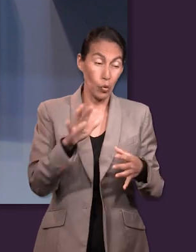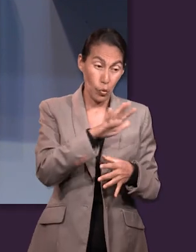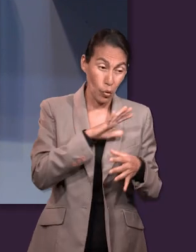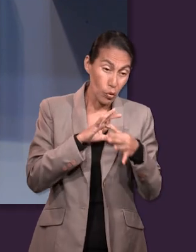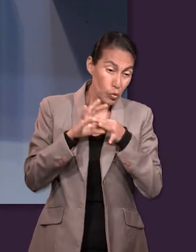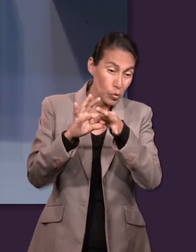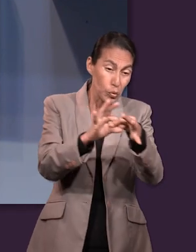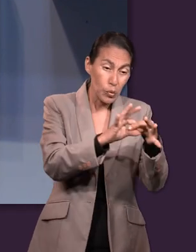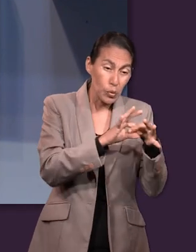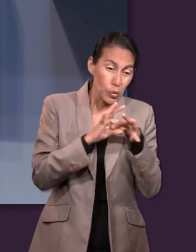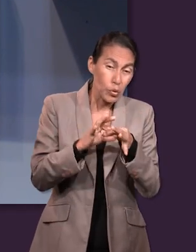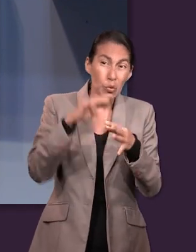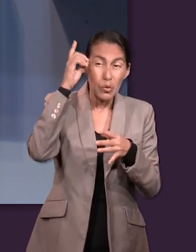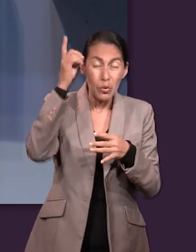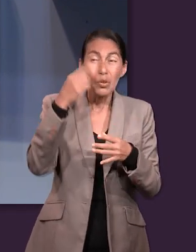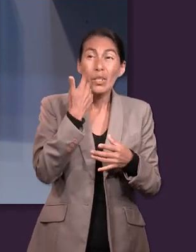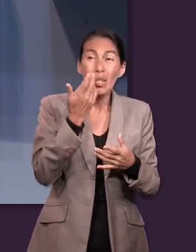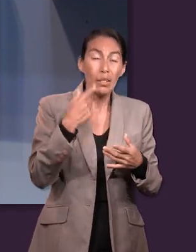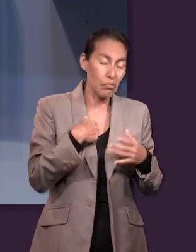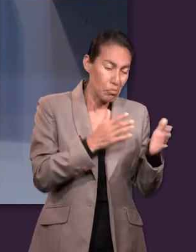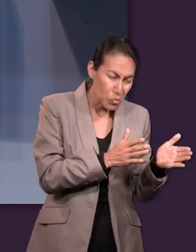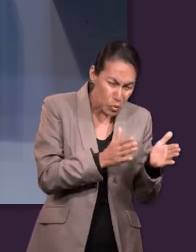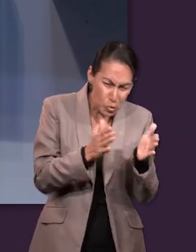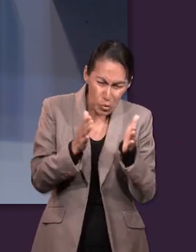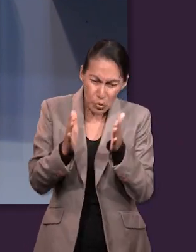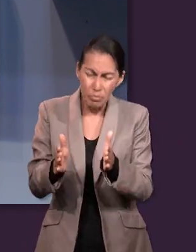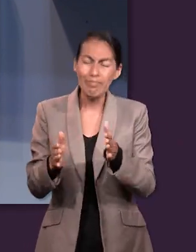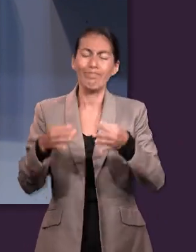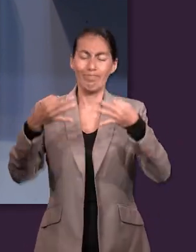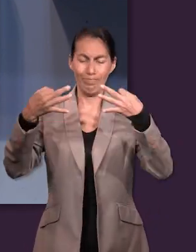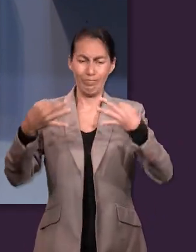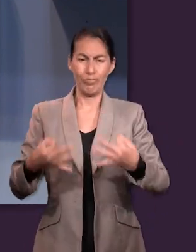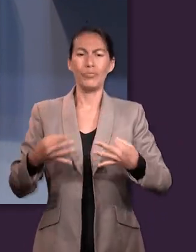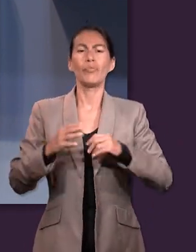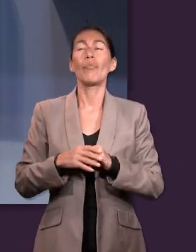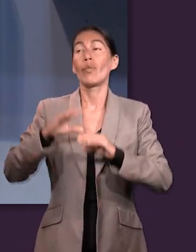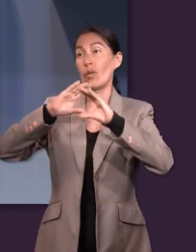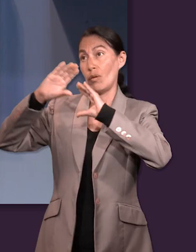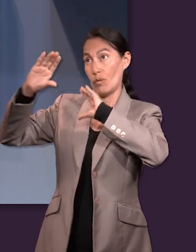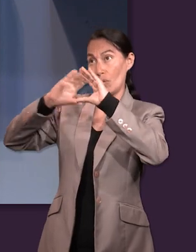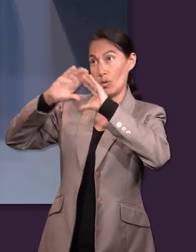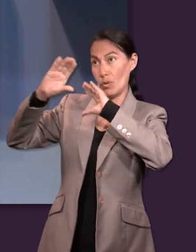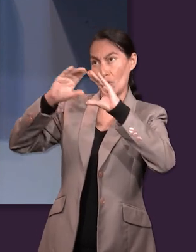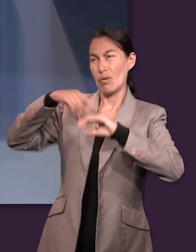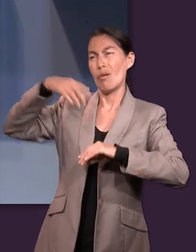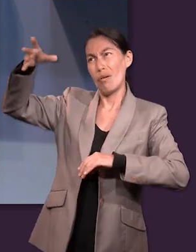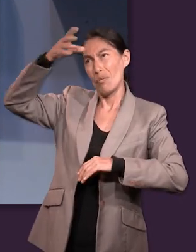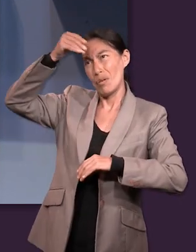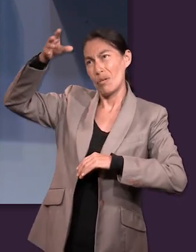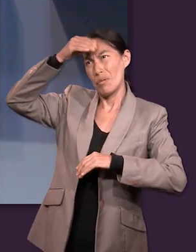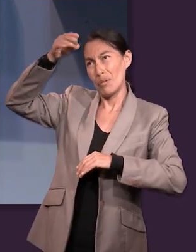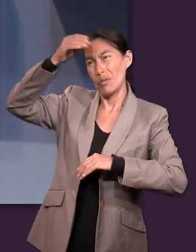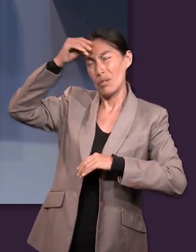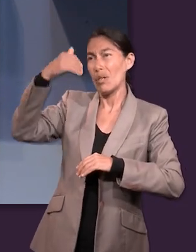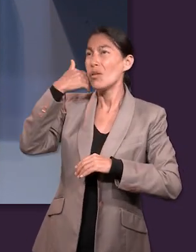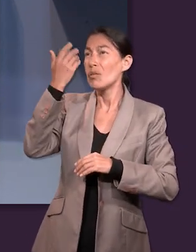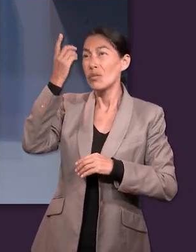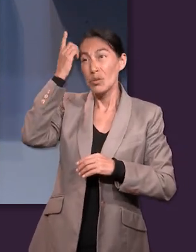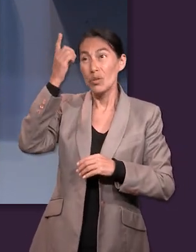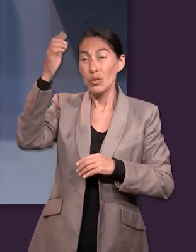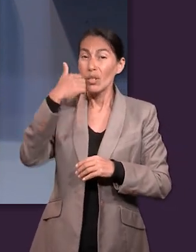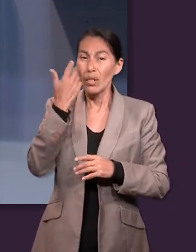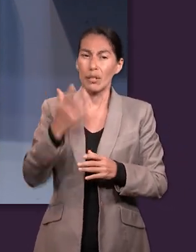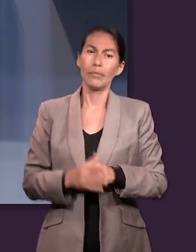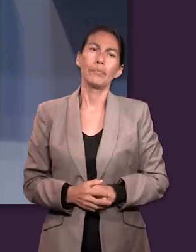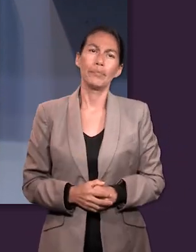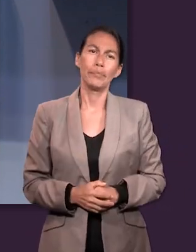eso, es un conjunto de cosas que a nosotros nos van a ayudar para poder estar en comunión y poder aprender lo que realmente Él quiere que